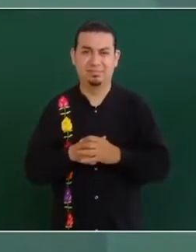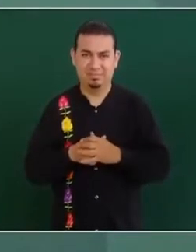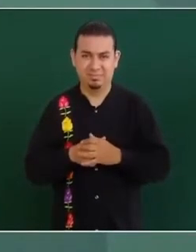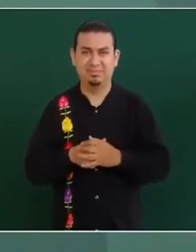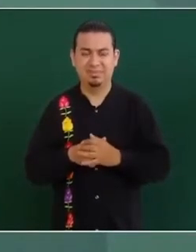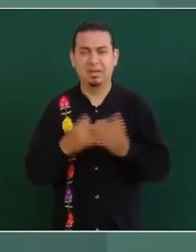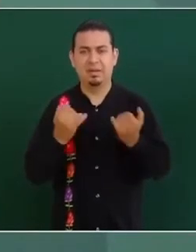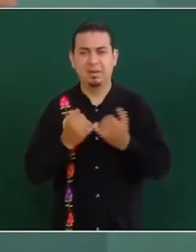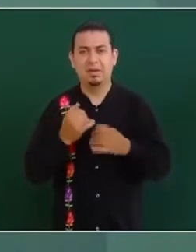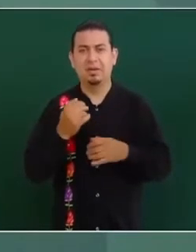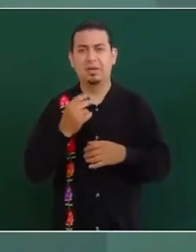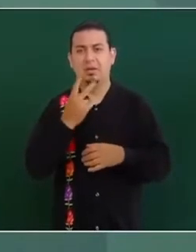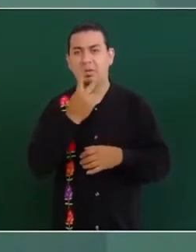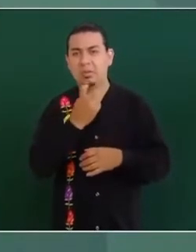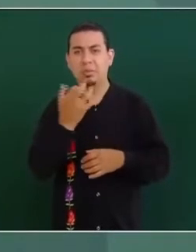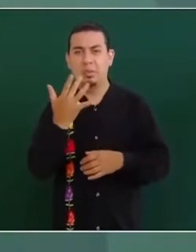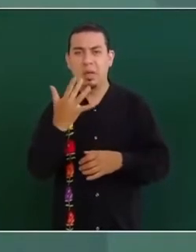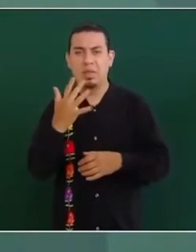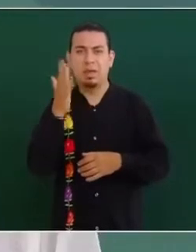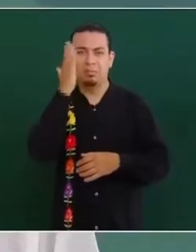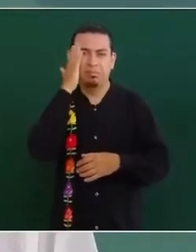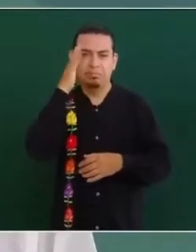250 cuarteles. Entonces,